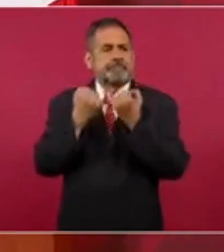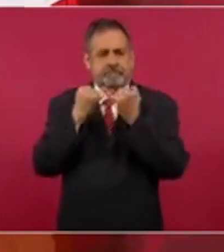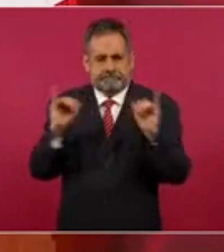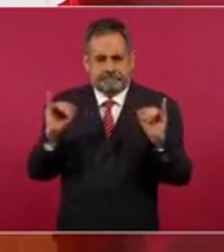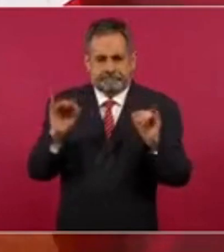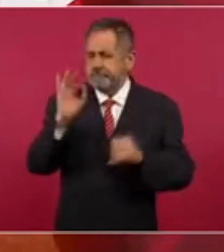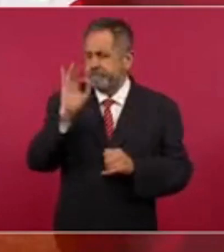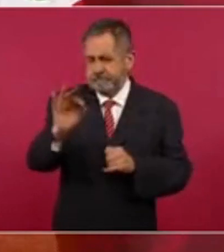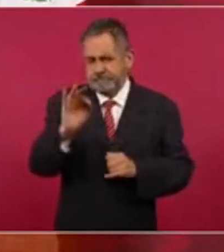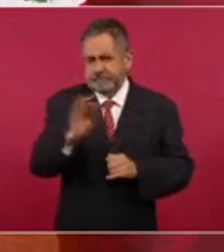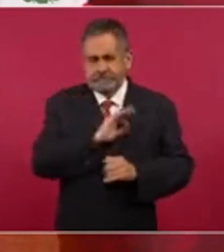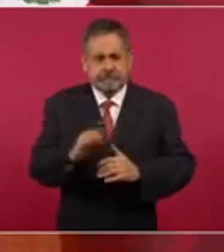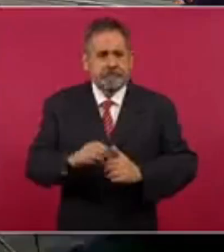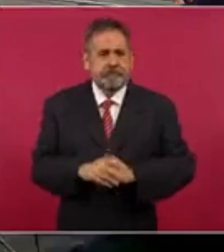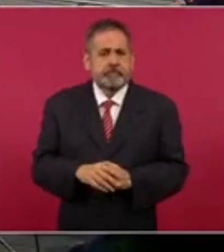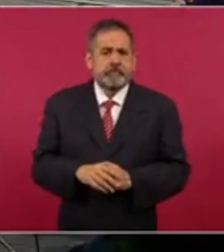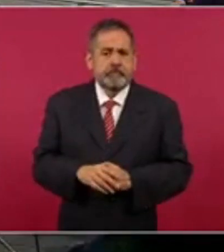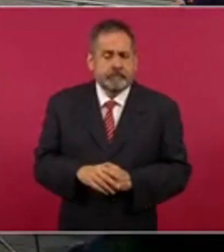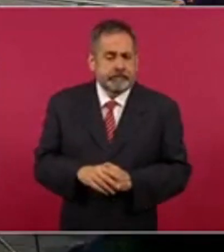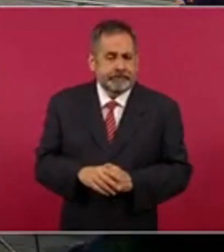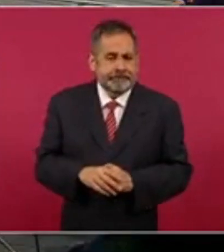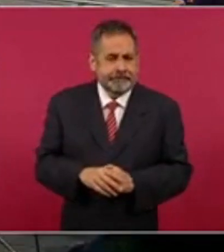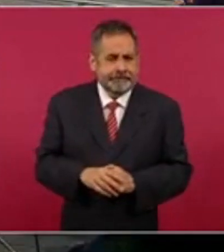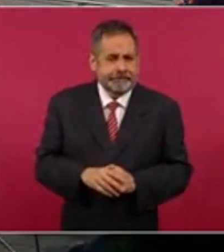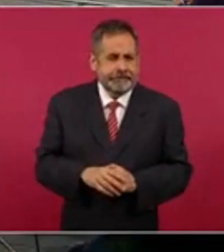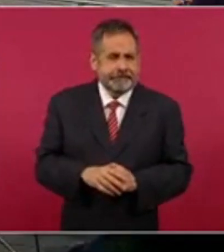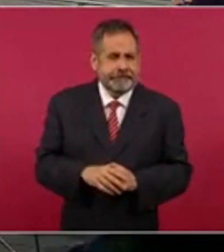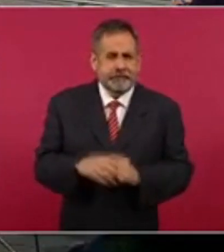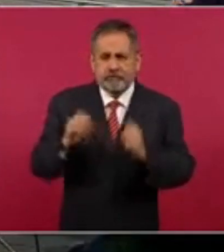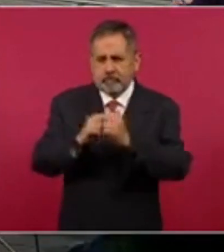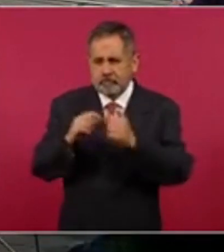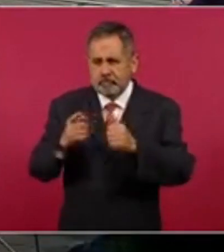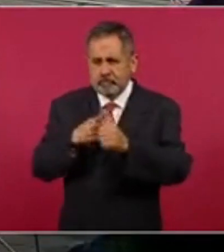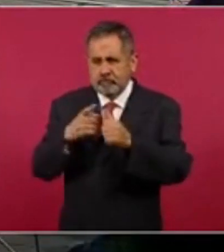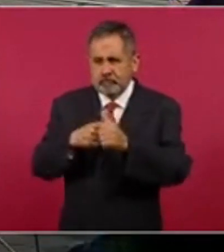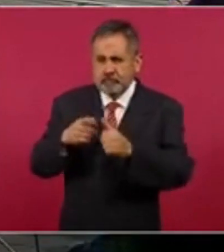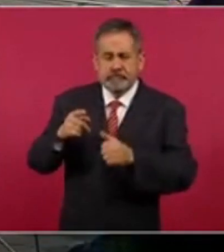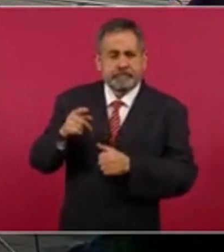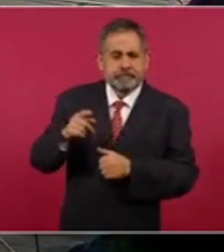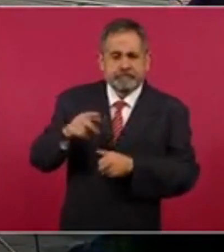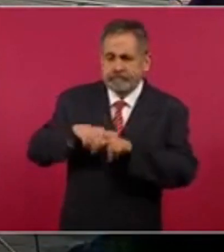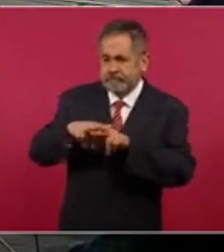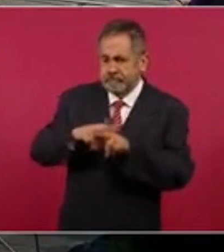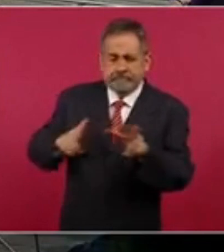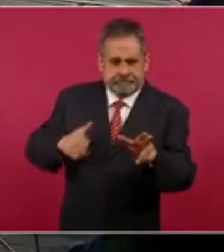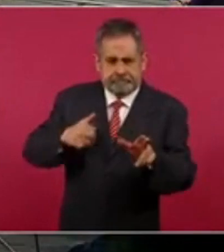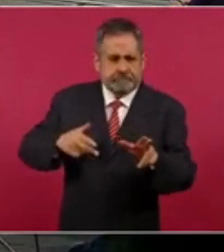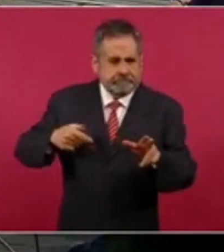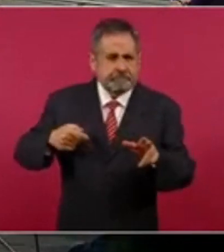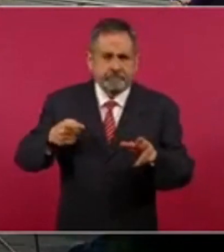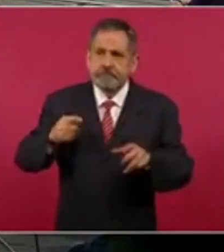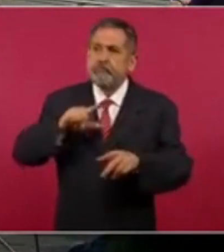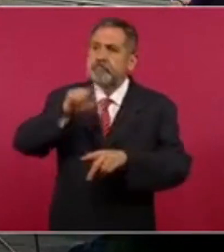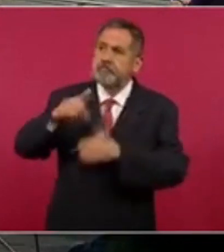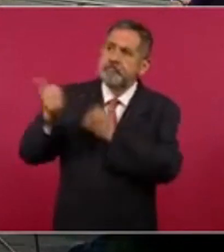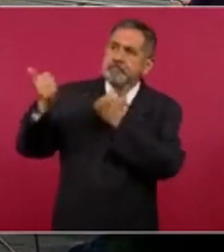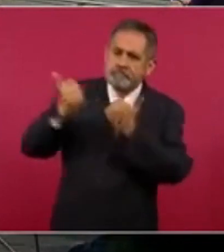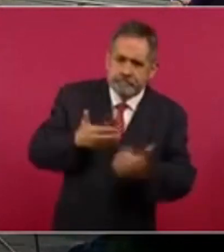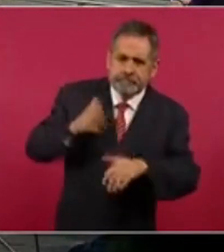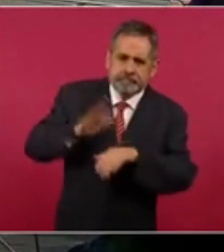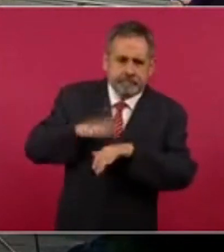con los primeros trenes. Y van a ir llegando los trenes